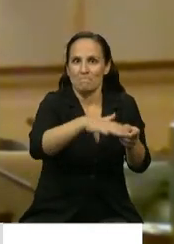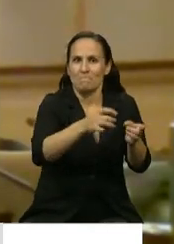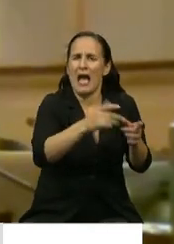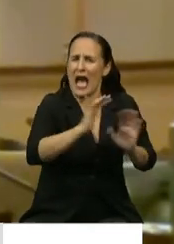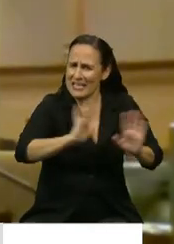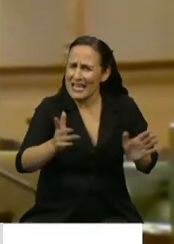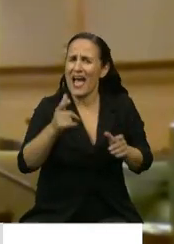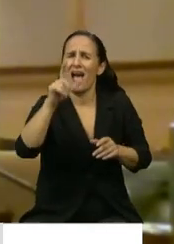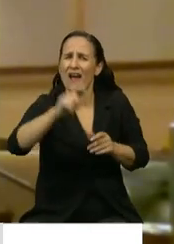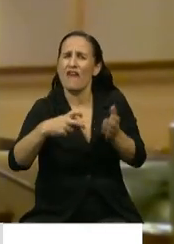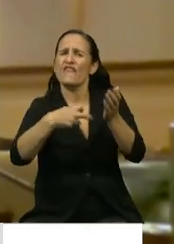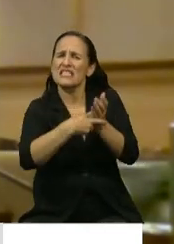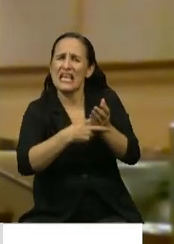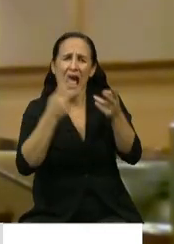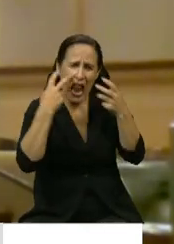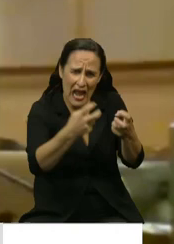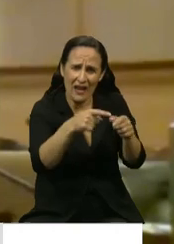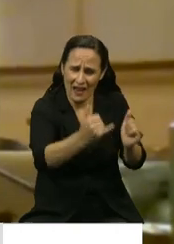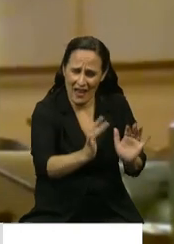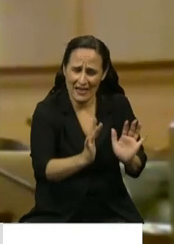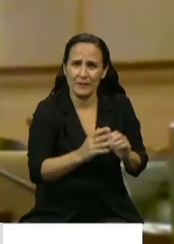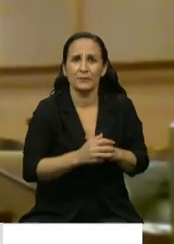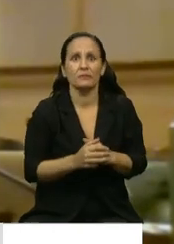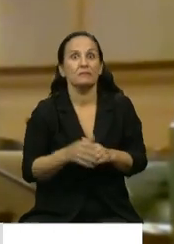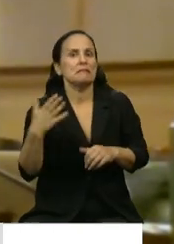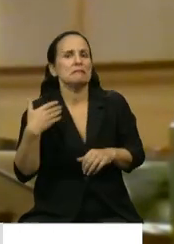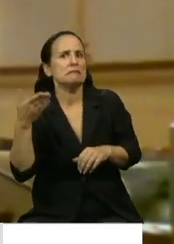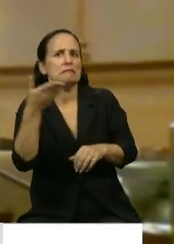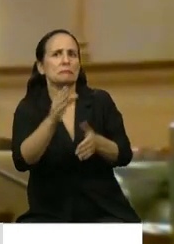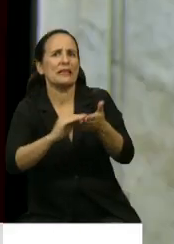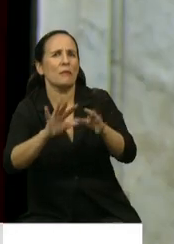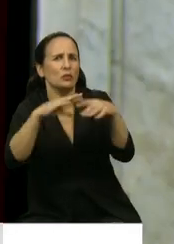investigando y también en una circunstancia donde